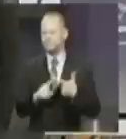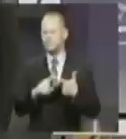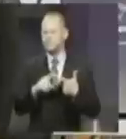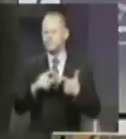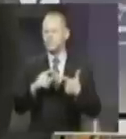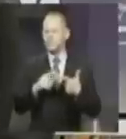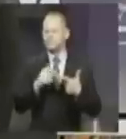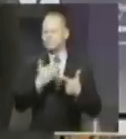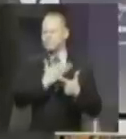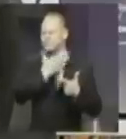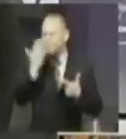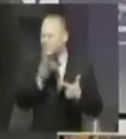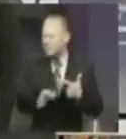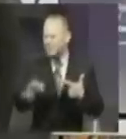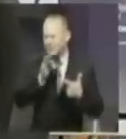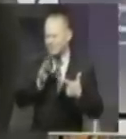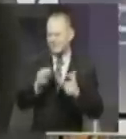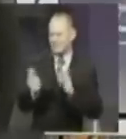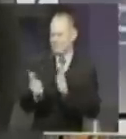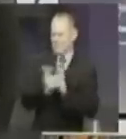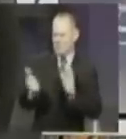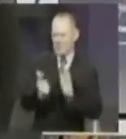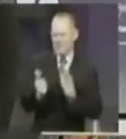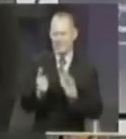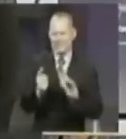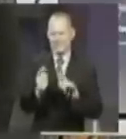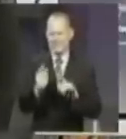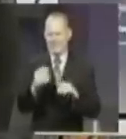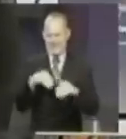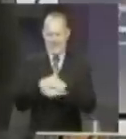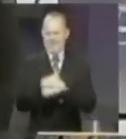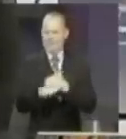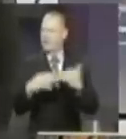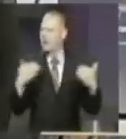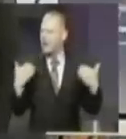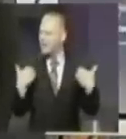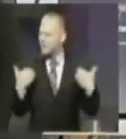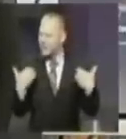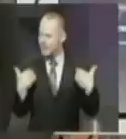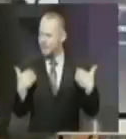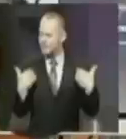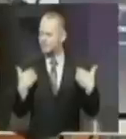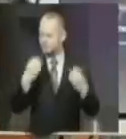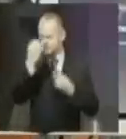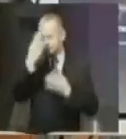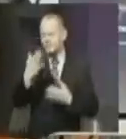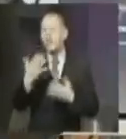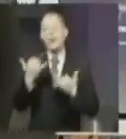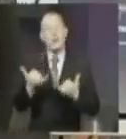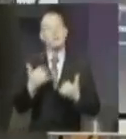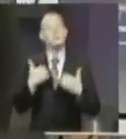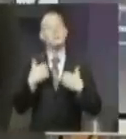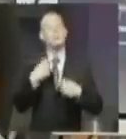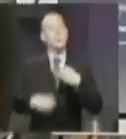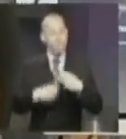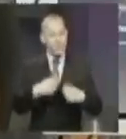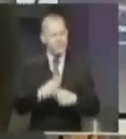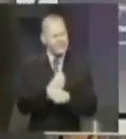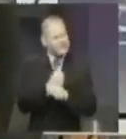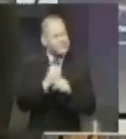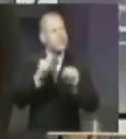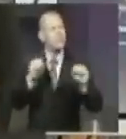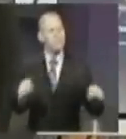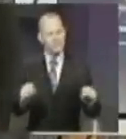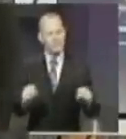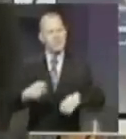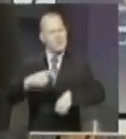prohibirle a nadie que pueda tener acceso a las playas. Habiéndote dicho eso, tenemos un problema ahora mismo de seguridad. Y es momento de